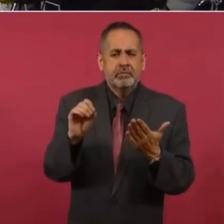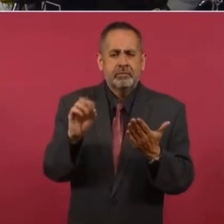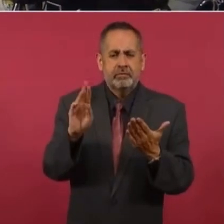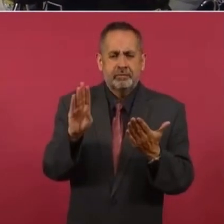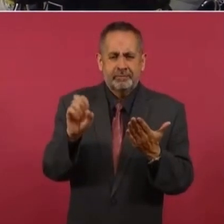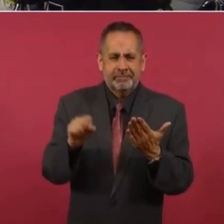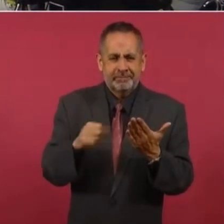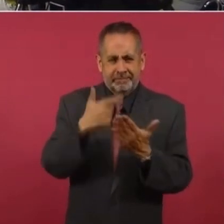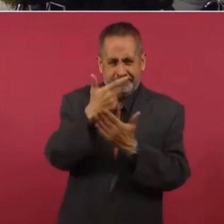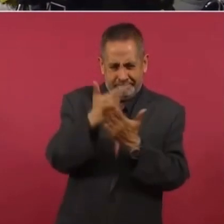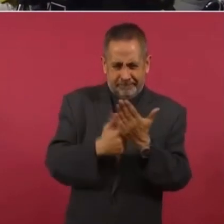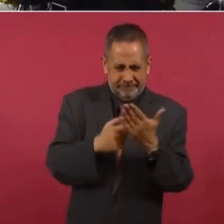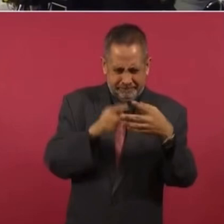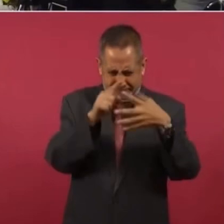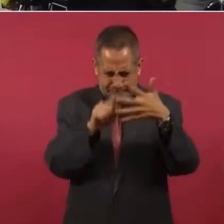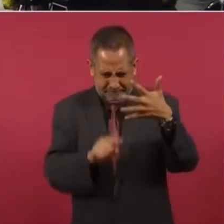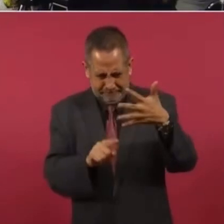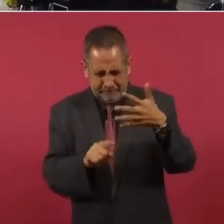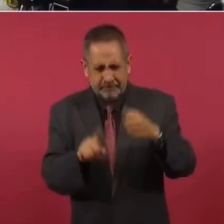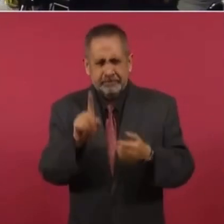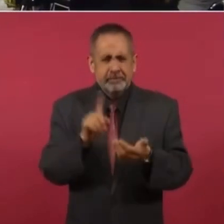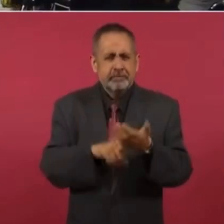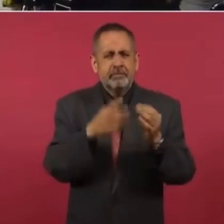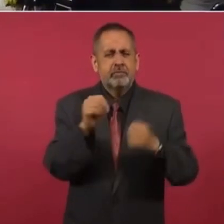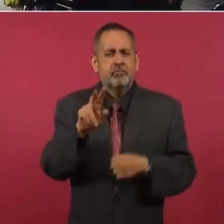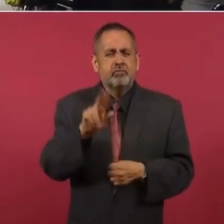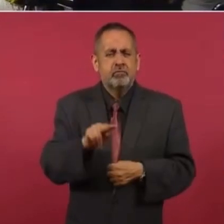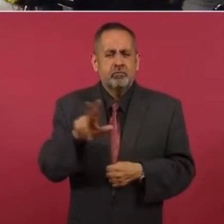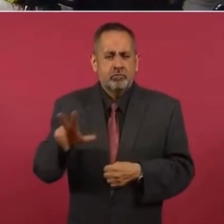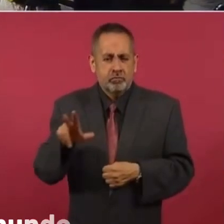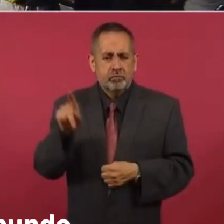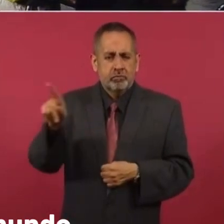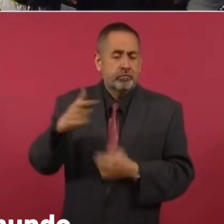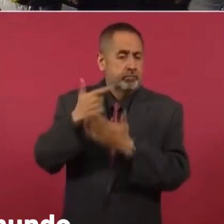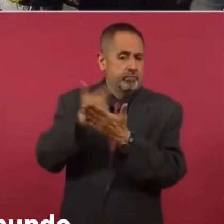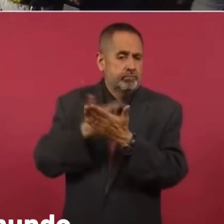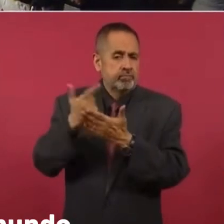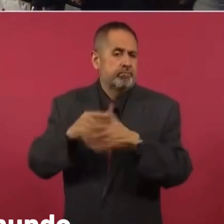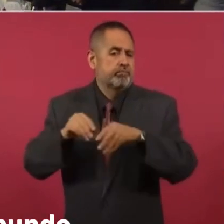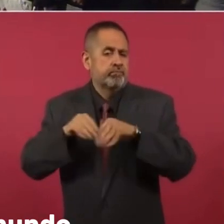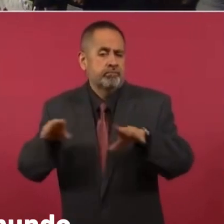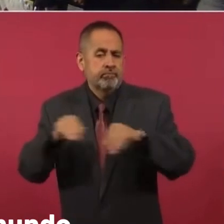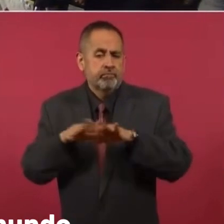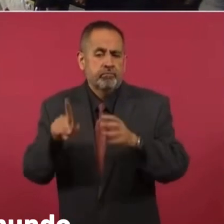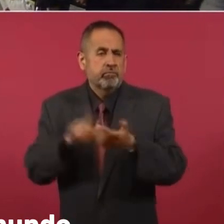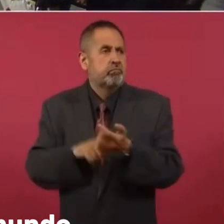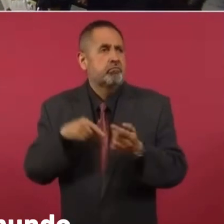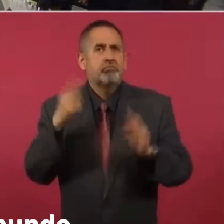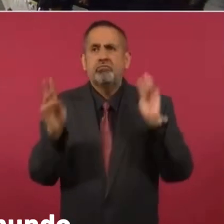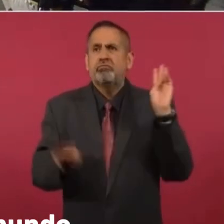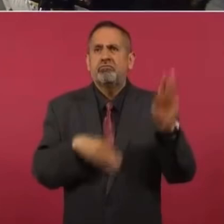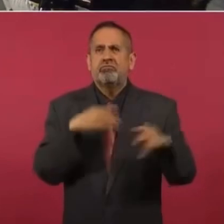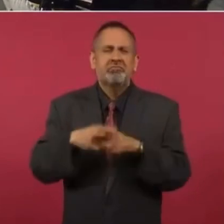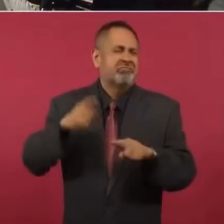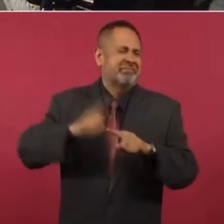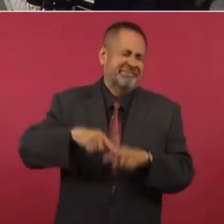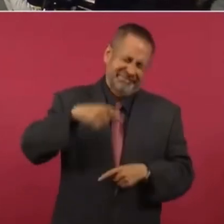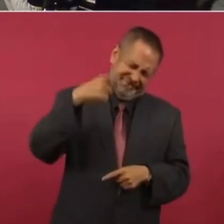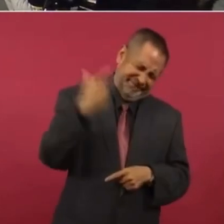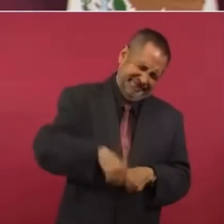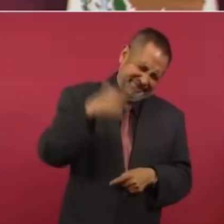En 1988 la revista Forbes empezó a publicar la lista de los más ricos del mundo,